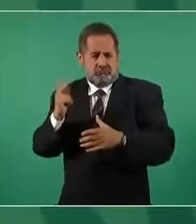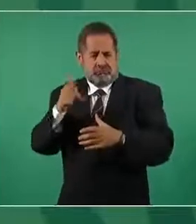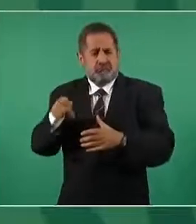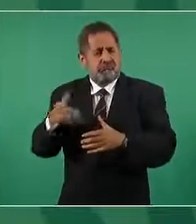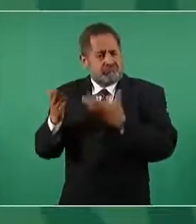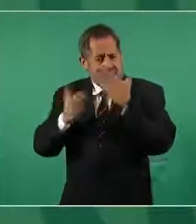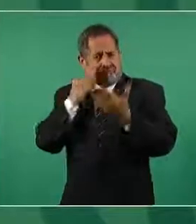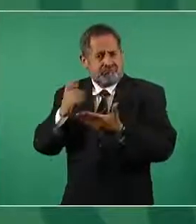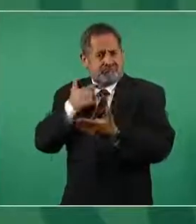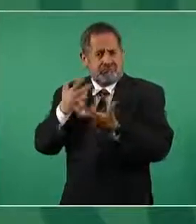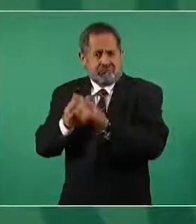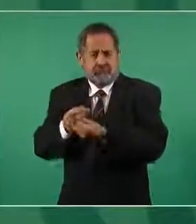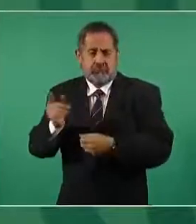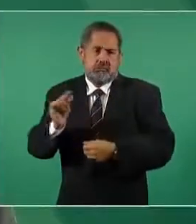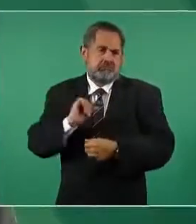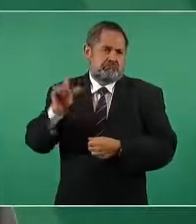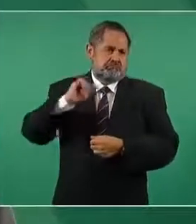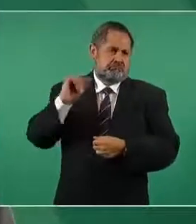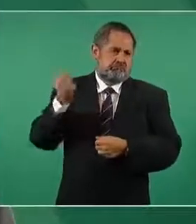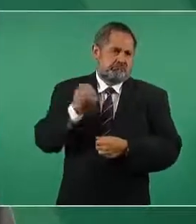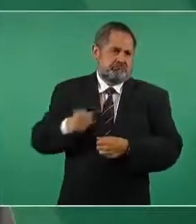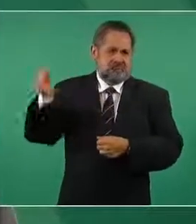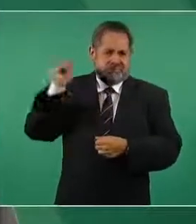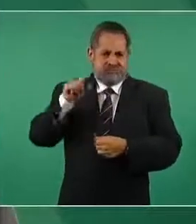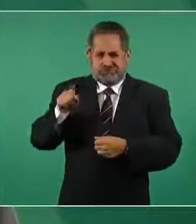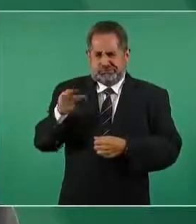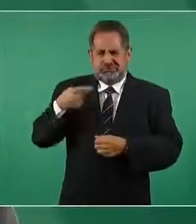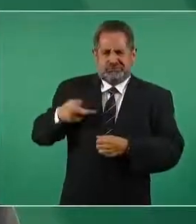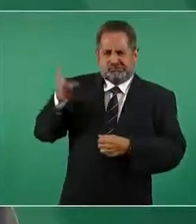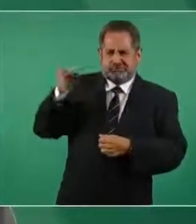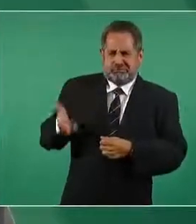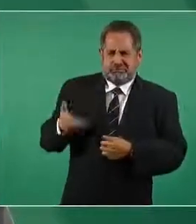y es un científico de primera y un hombre